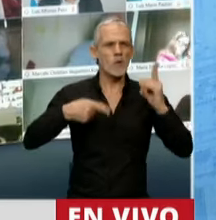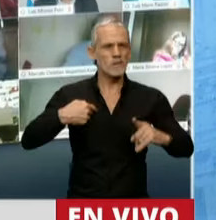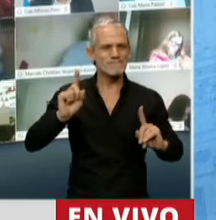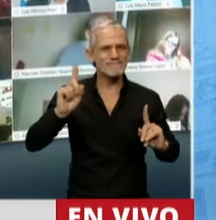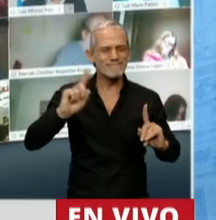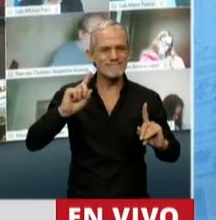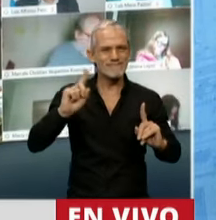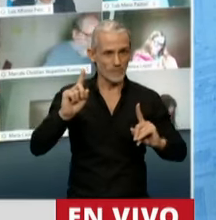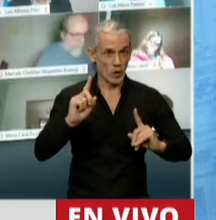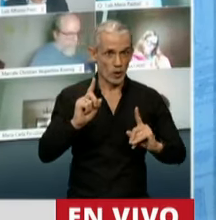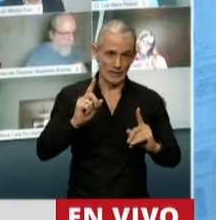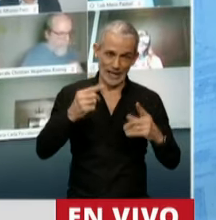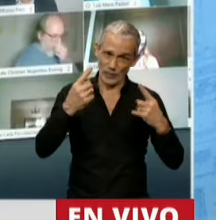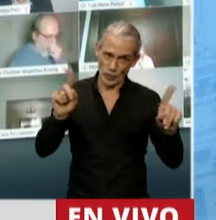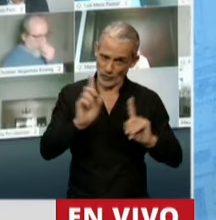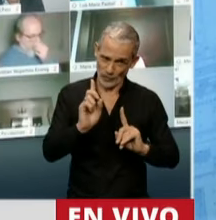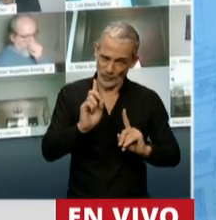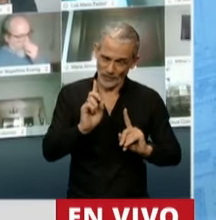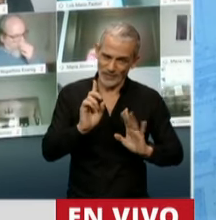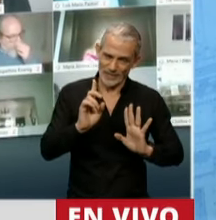decisiones. No es poca la diferencia.